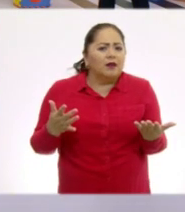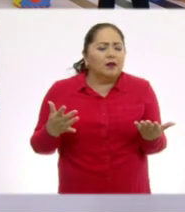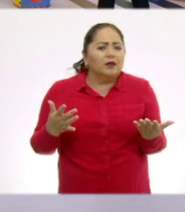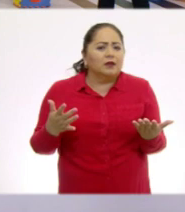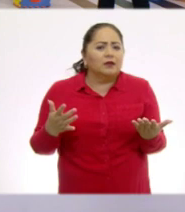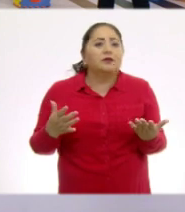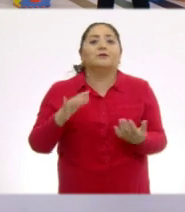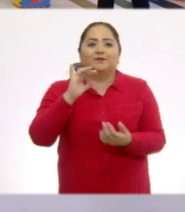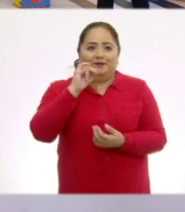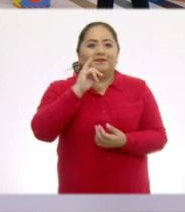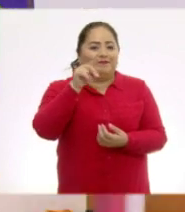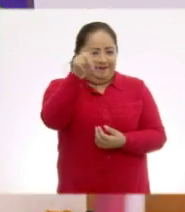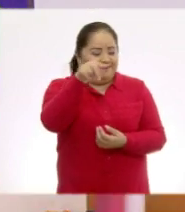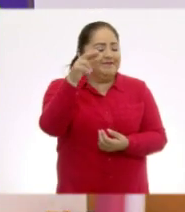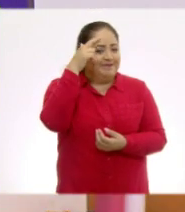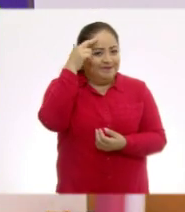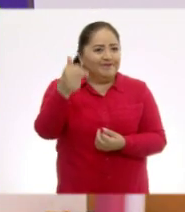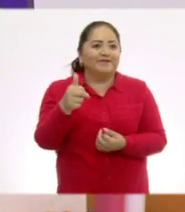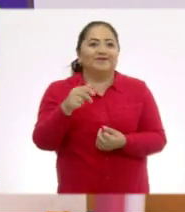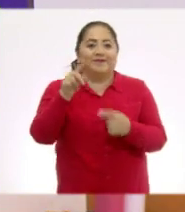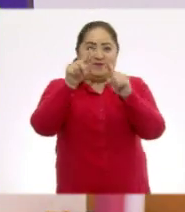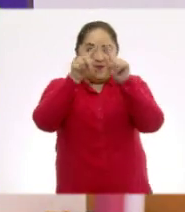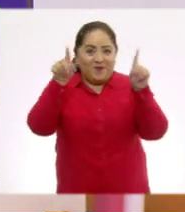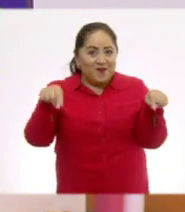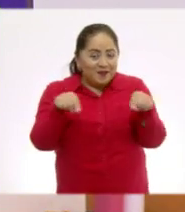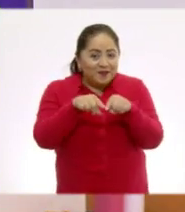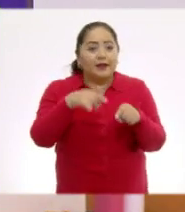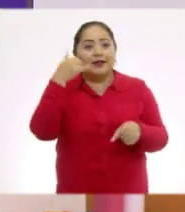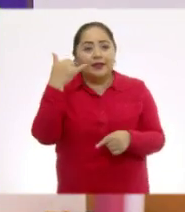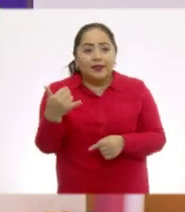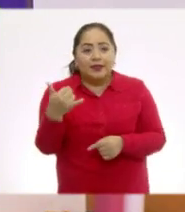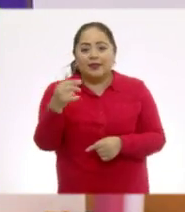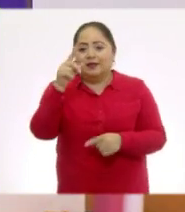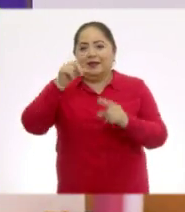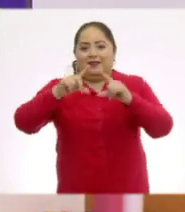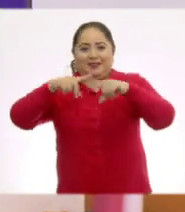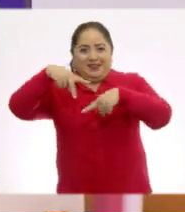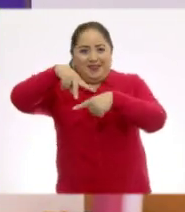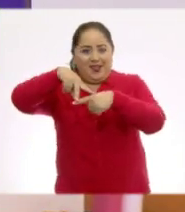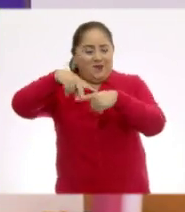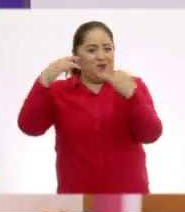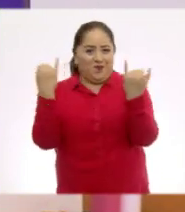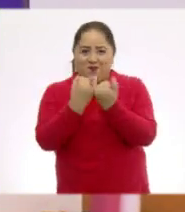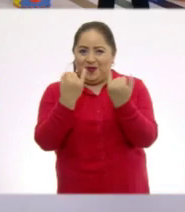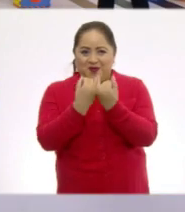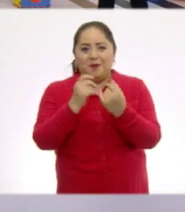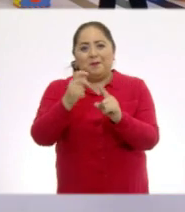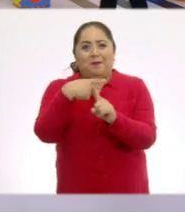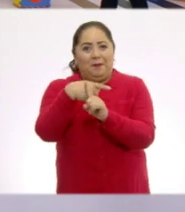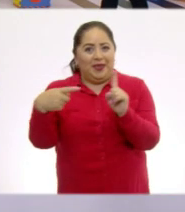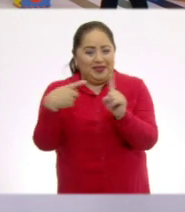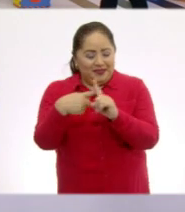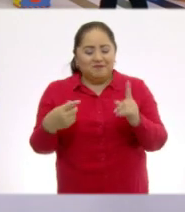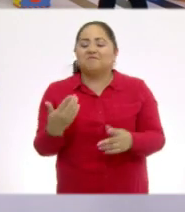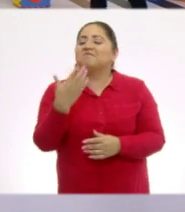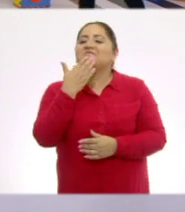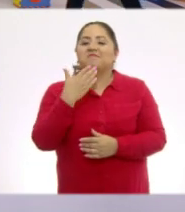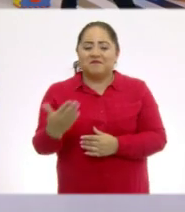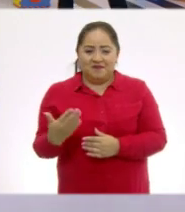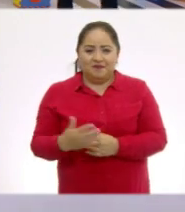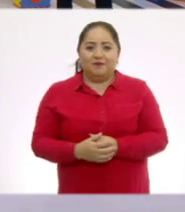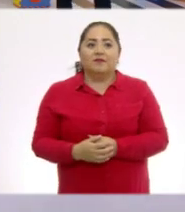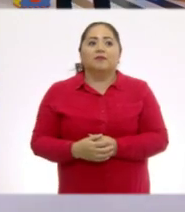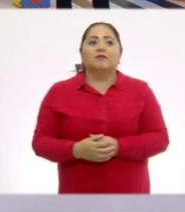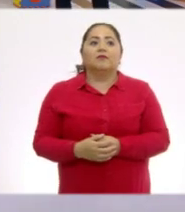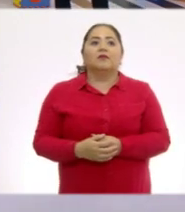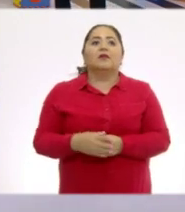Ay, sí, tienen razón. El cuadrado y un triángulo. El triángulo mediano. Muy bien. Y